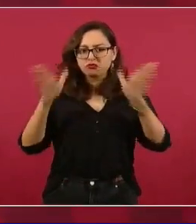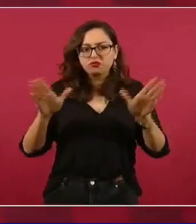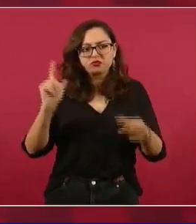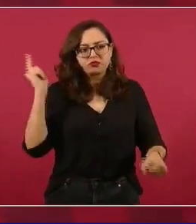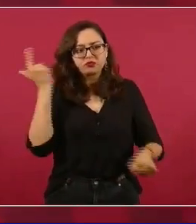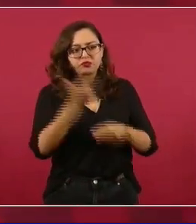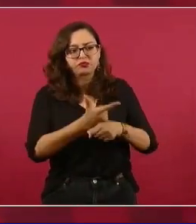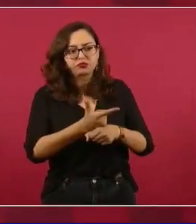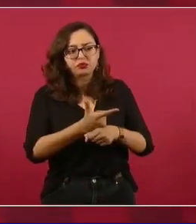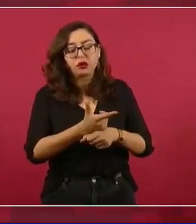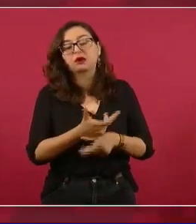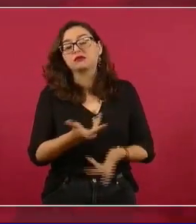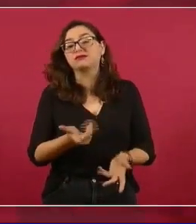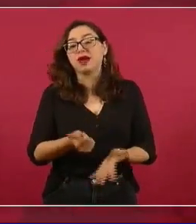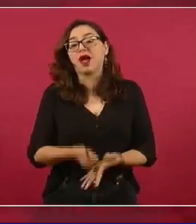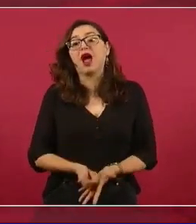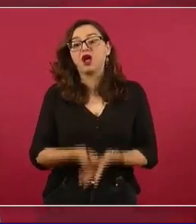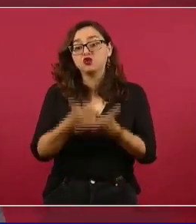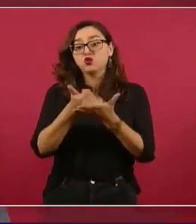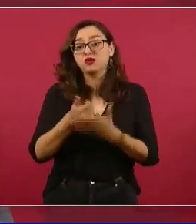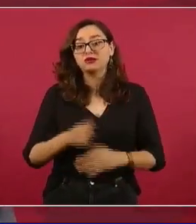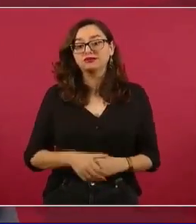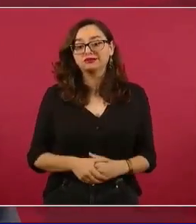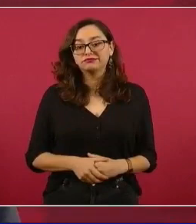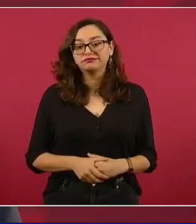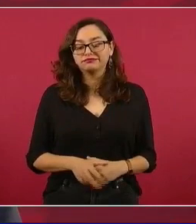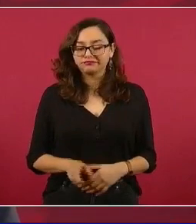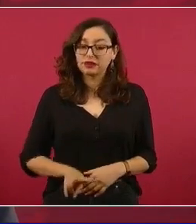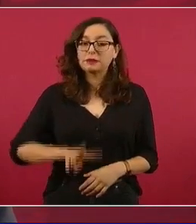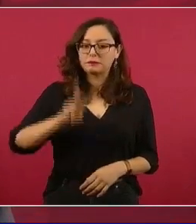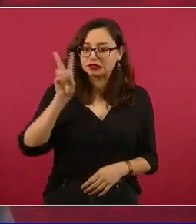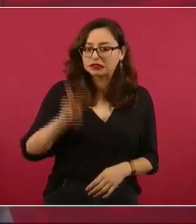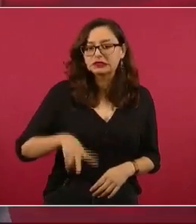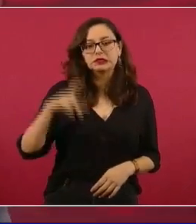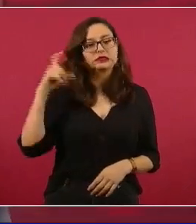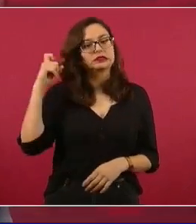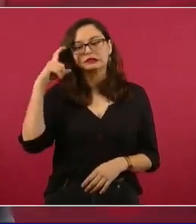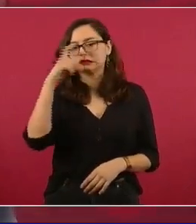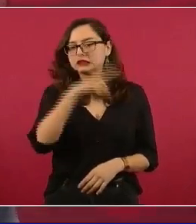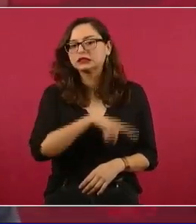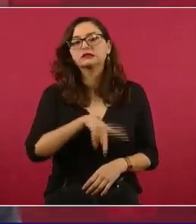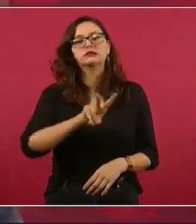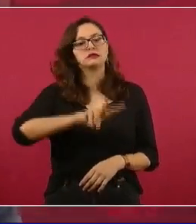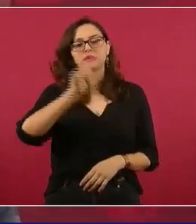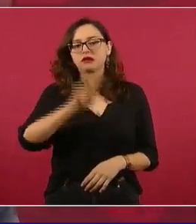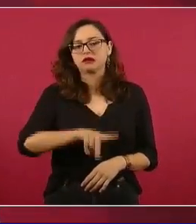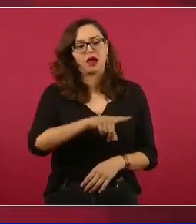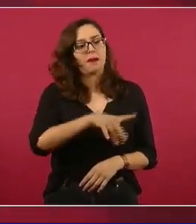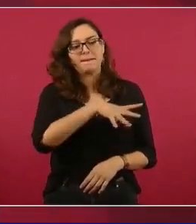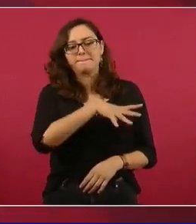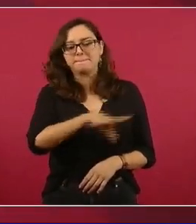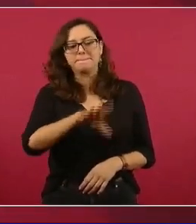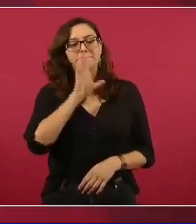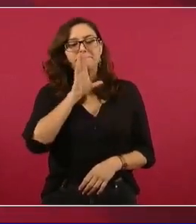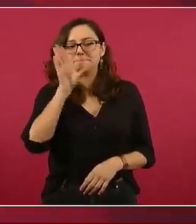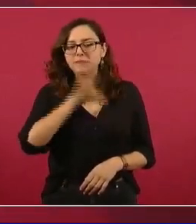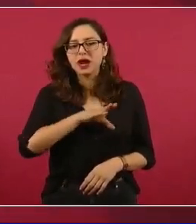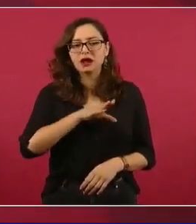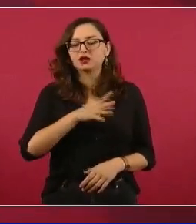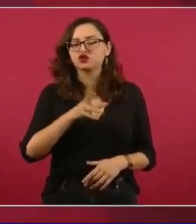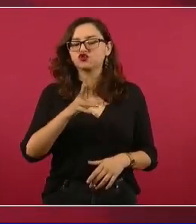que haya este clasismo, este racismo, o